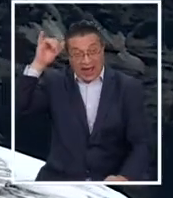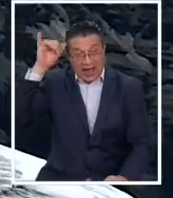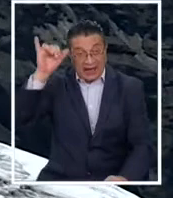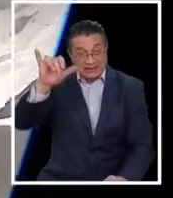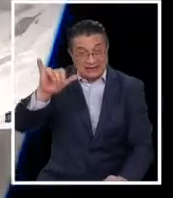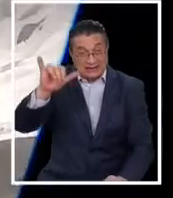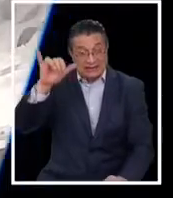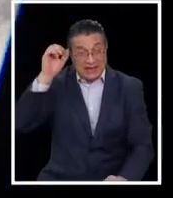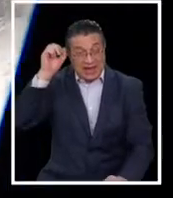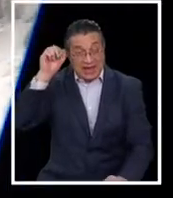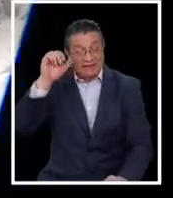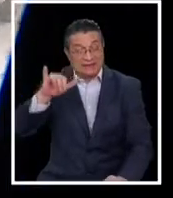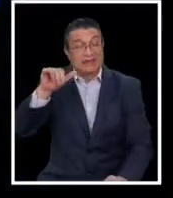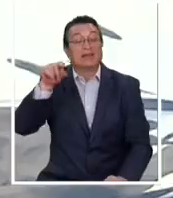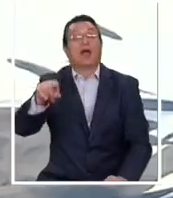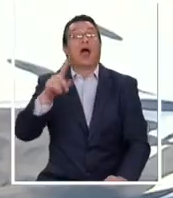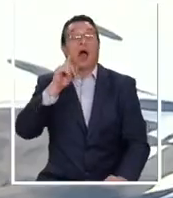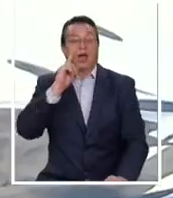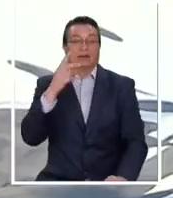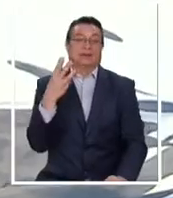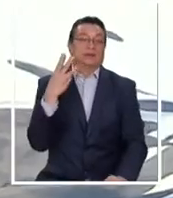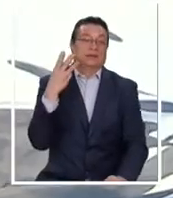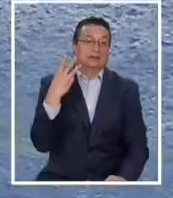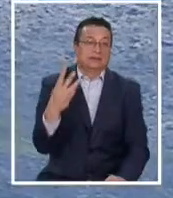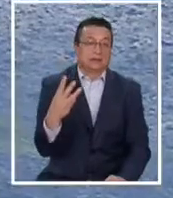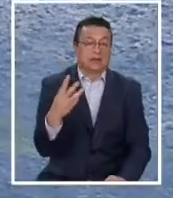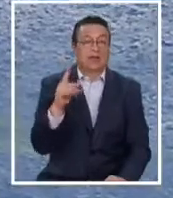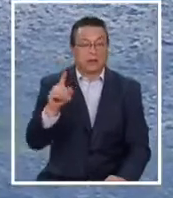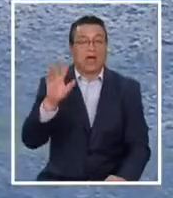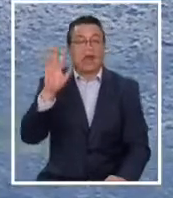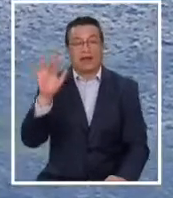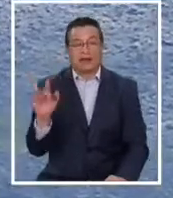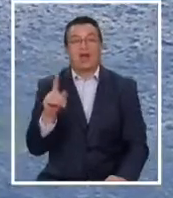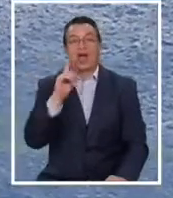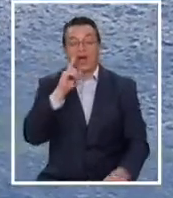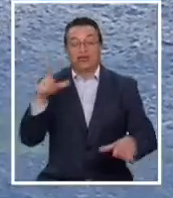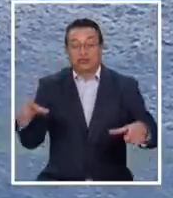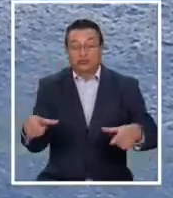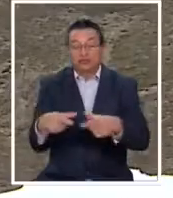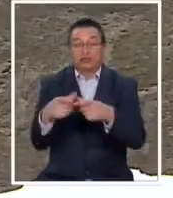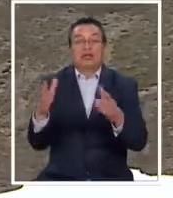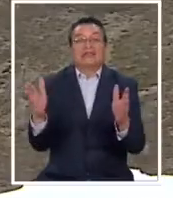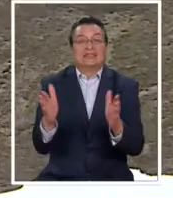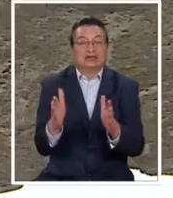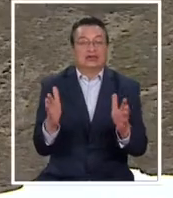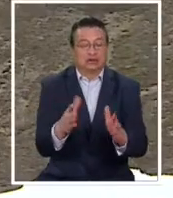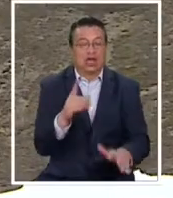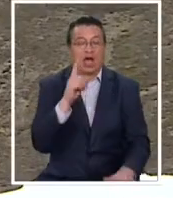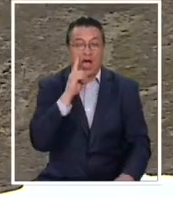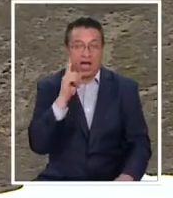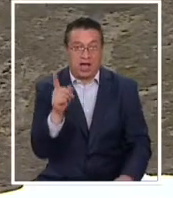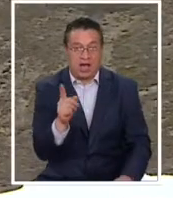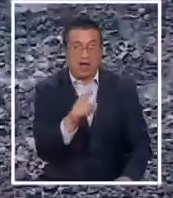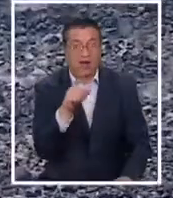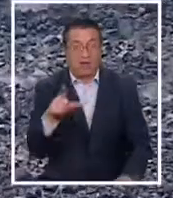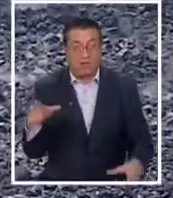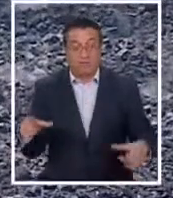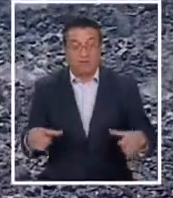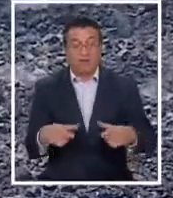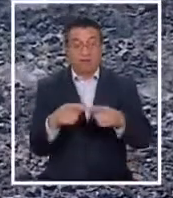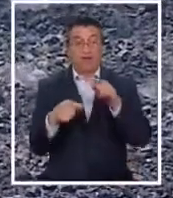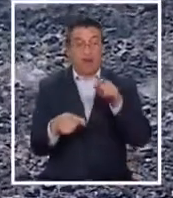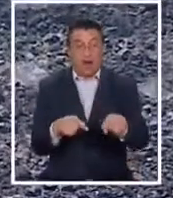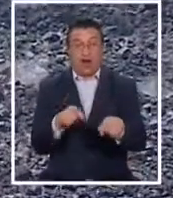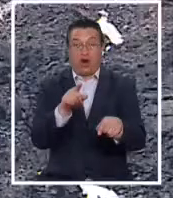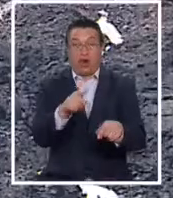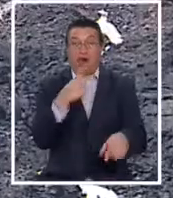tres sectores muy característicos con presencia de estos pequeños volcancitos. Este volcán que se ha puesto